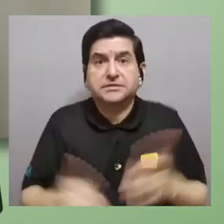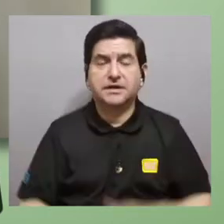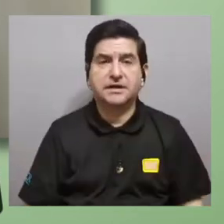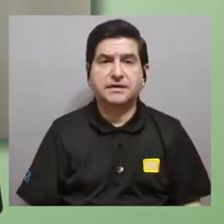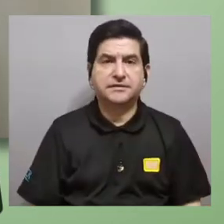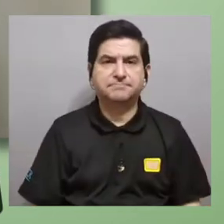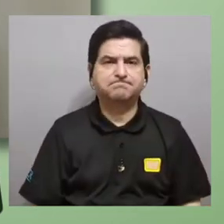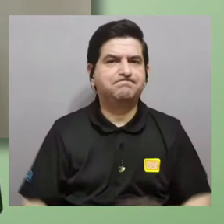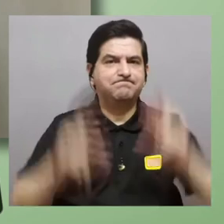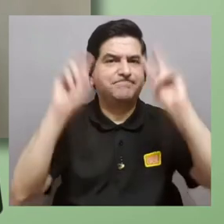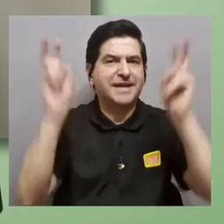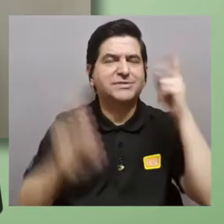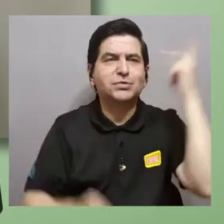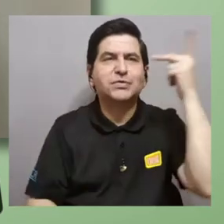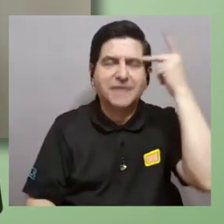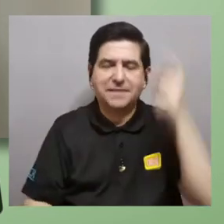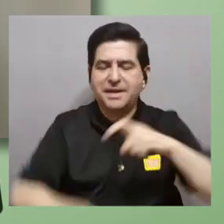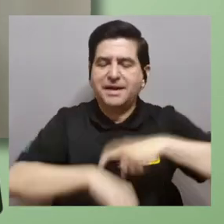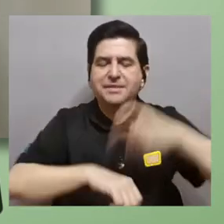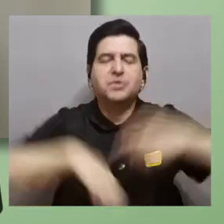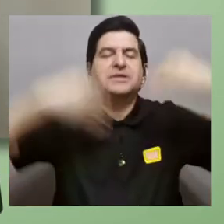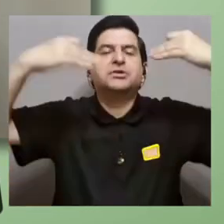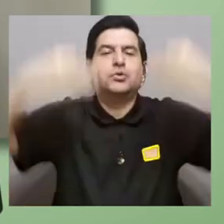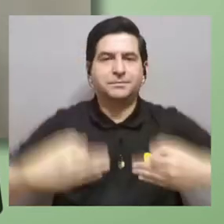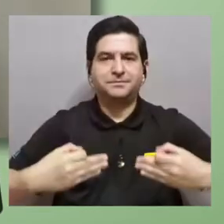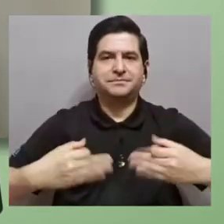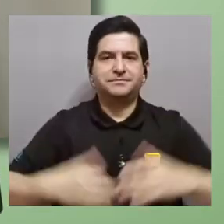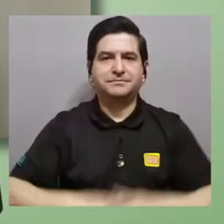es el tema político la toma de decisiones